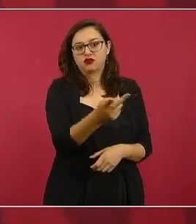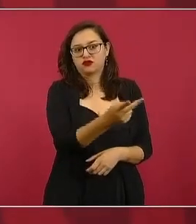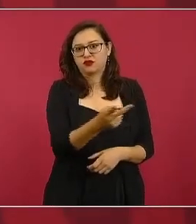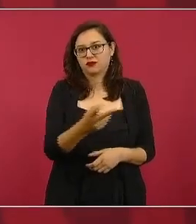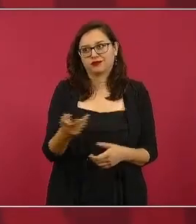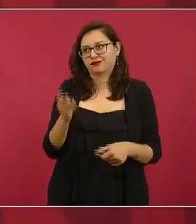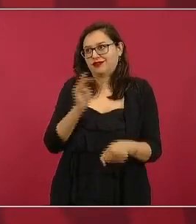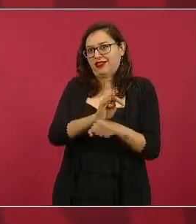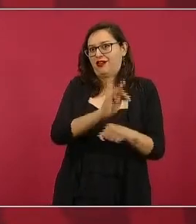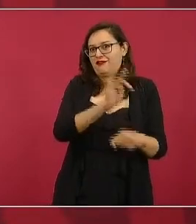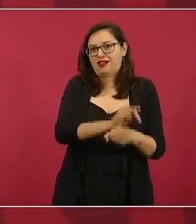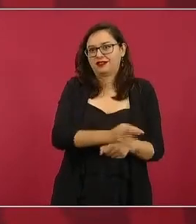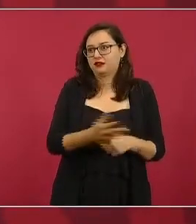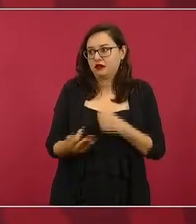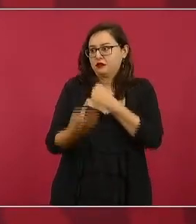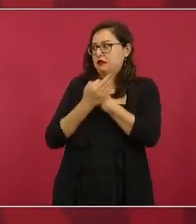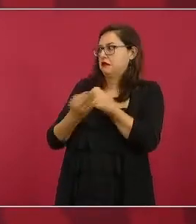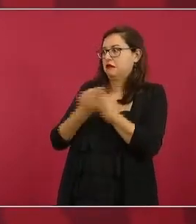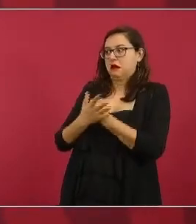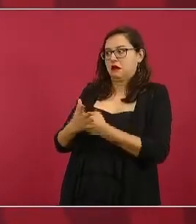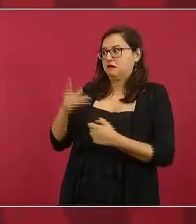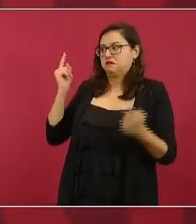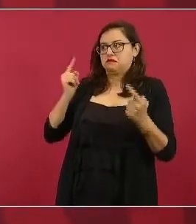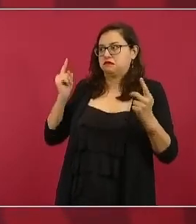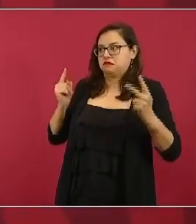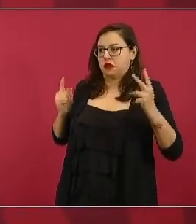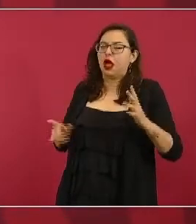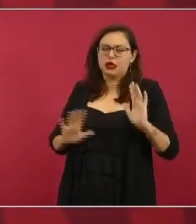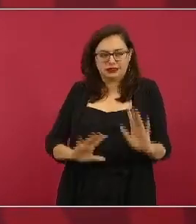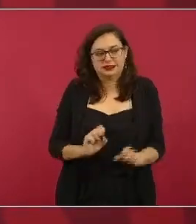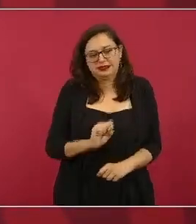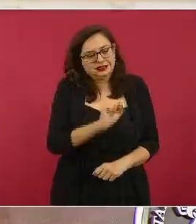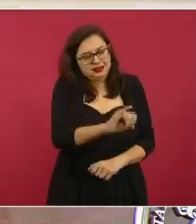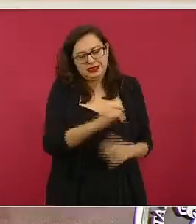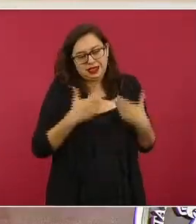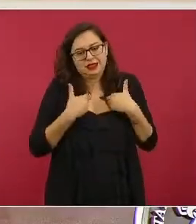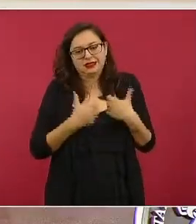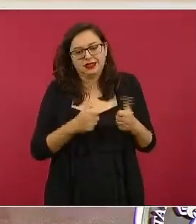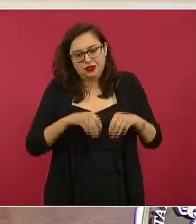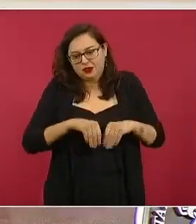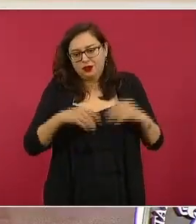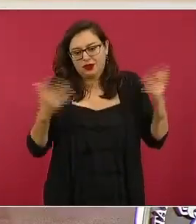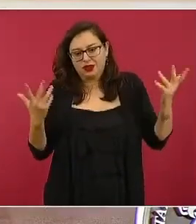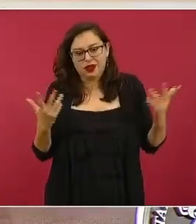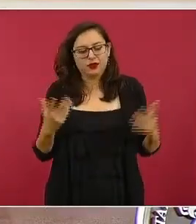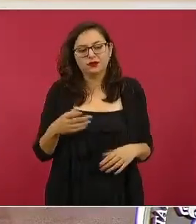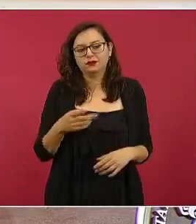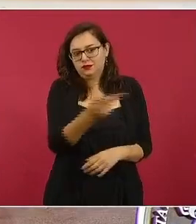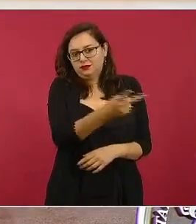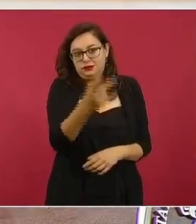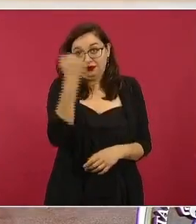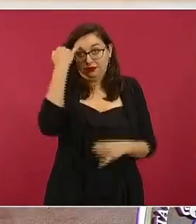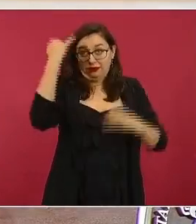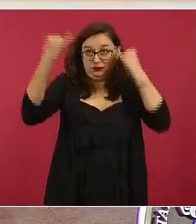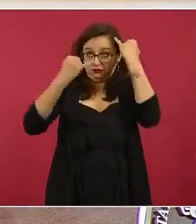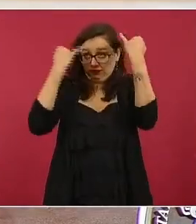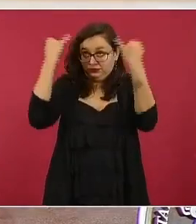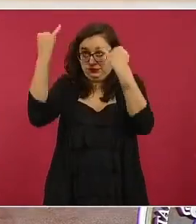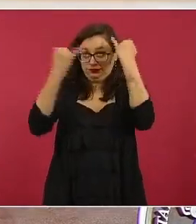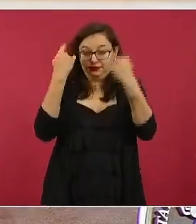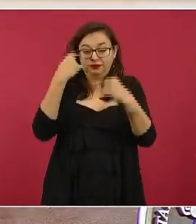argumentos y es legítimo pero también la otra parte